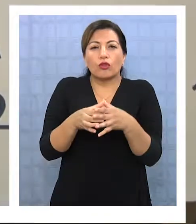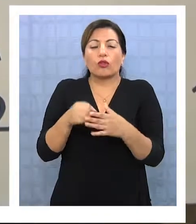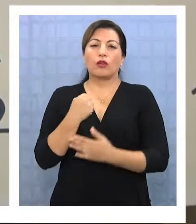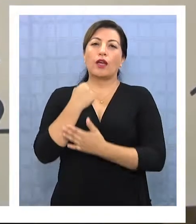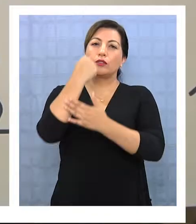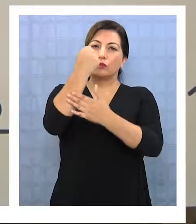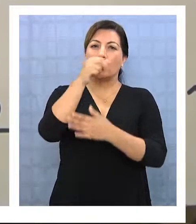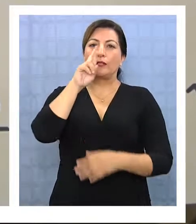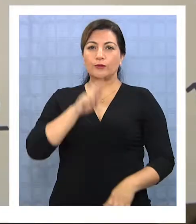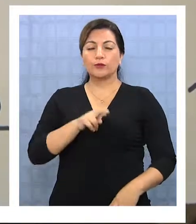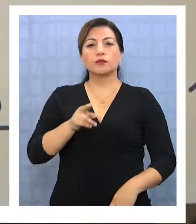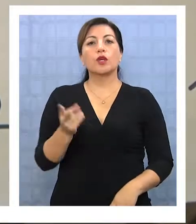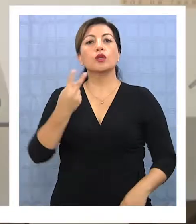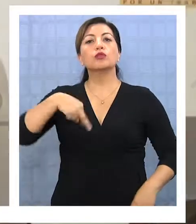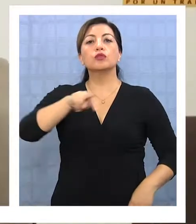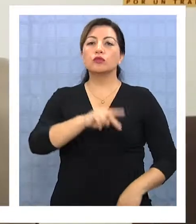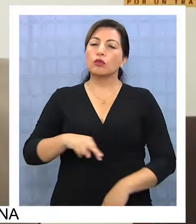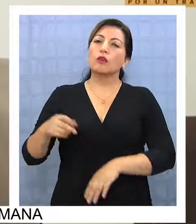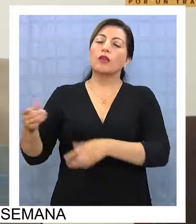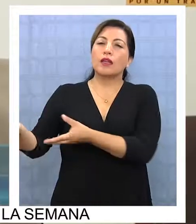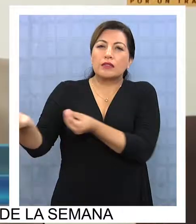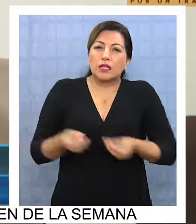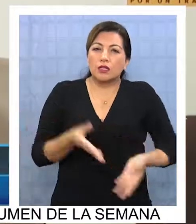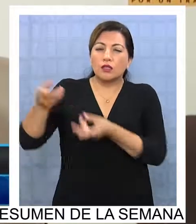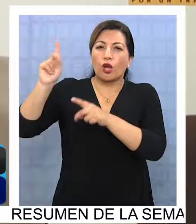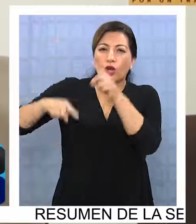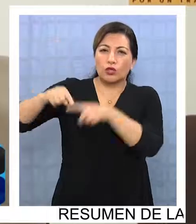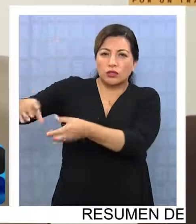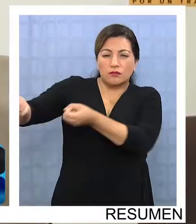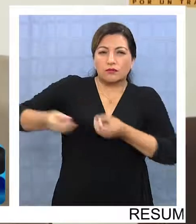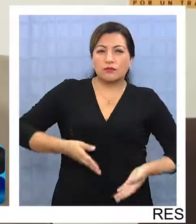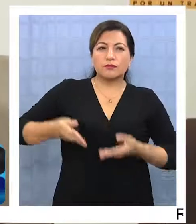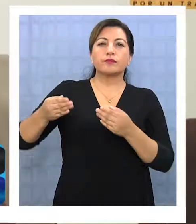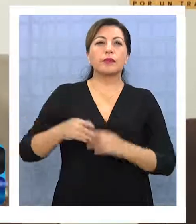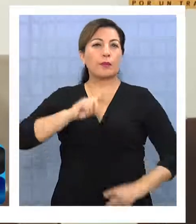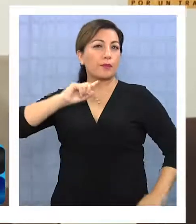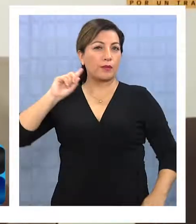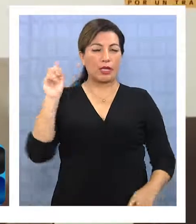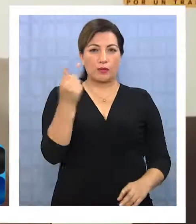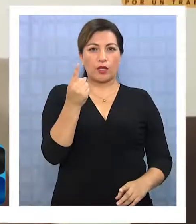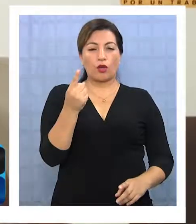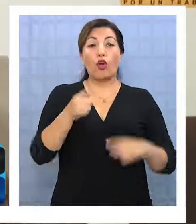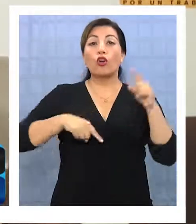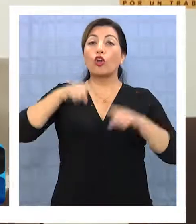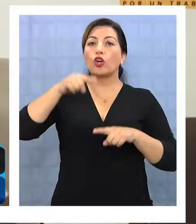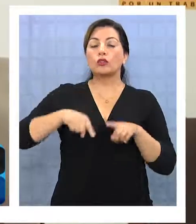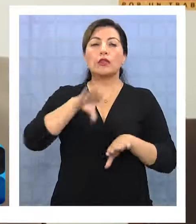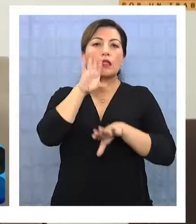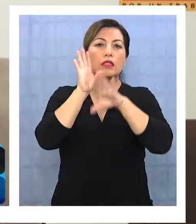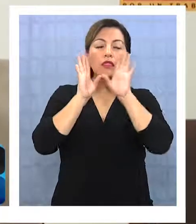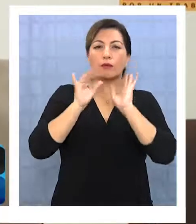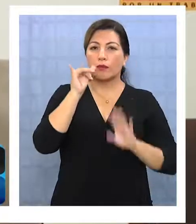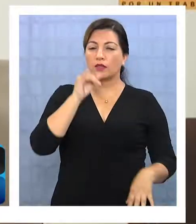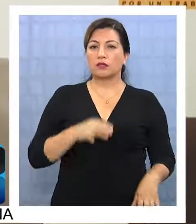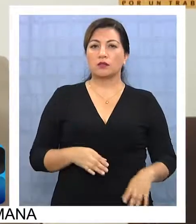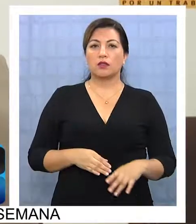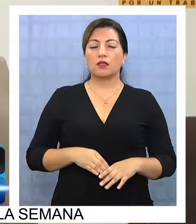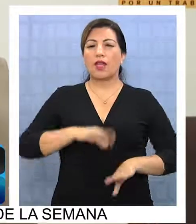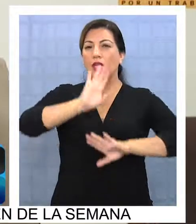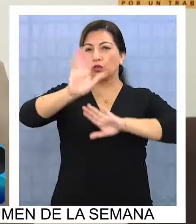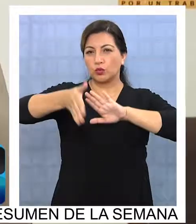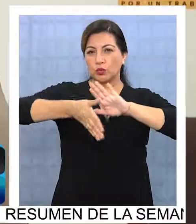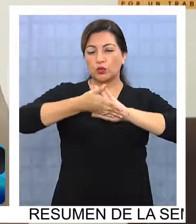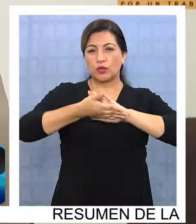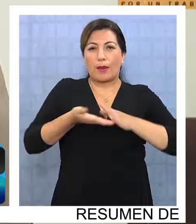afectados. Nosotros acá estamos recibiendo principalmente útiles de aseo, y toallas